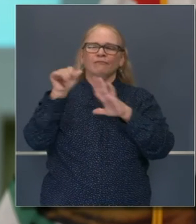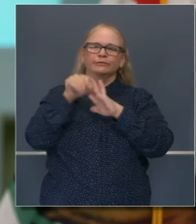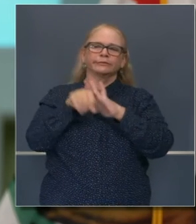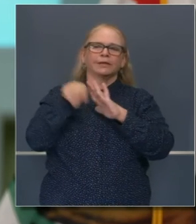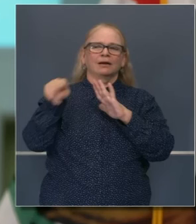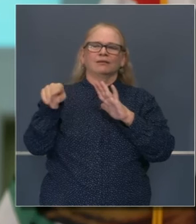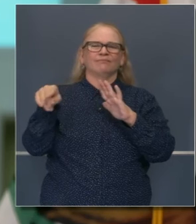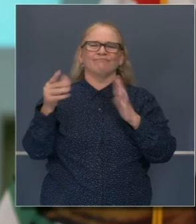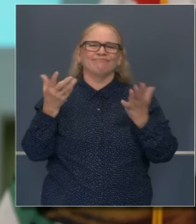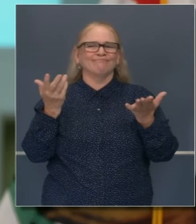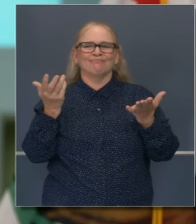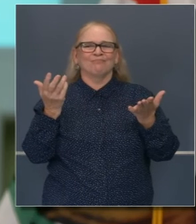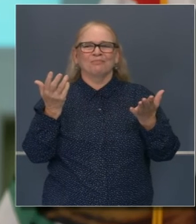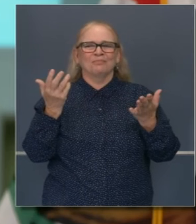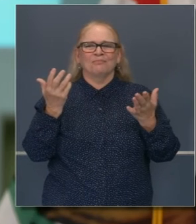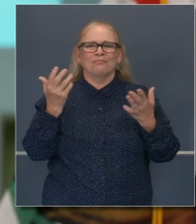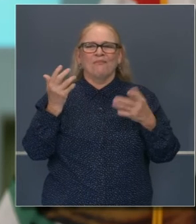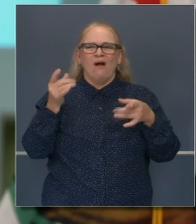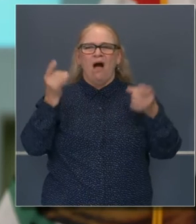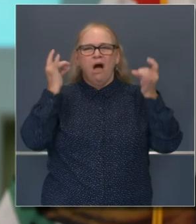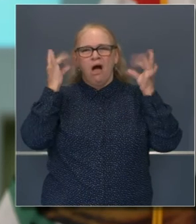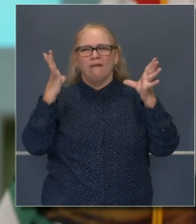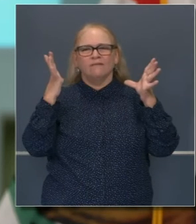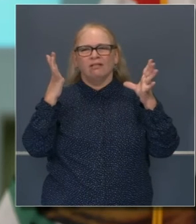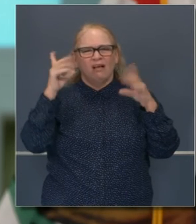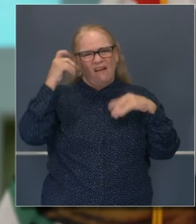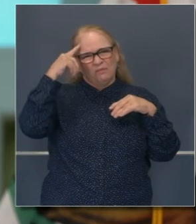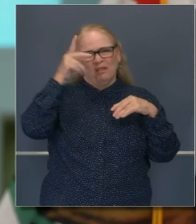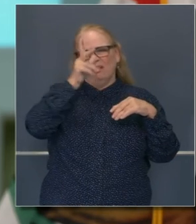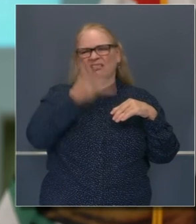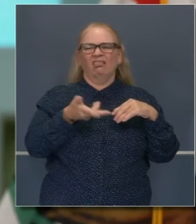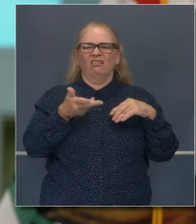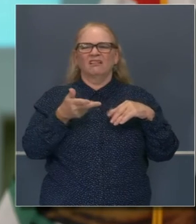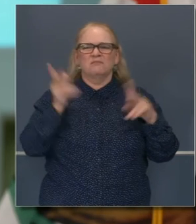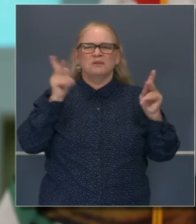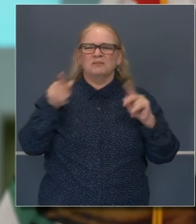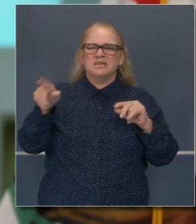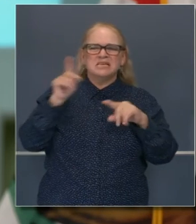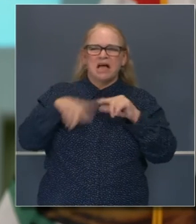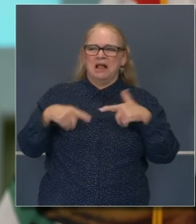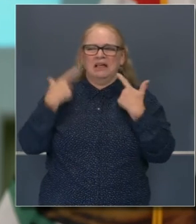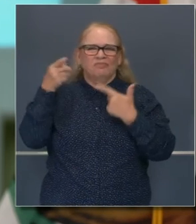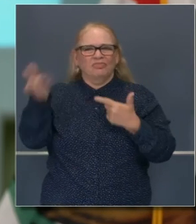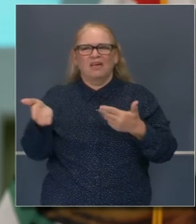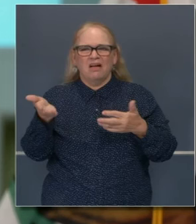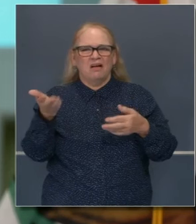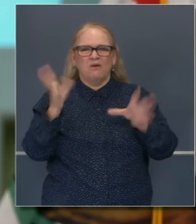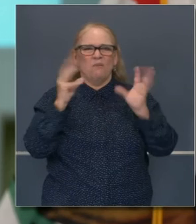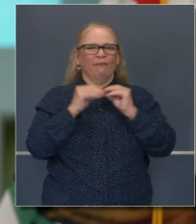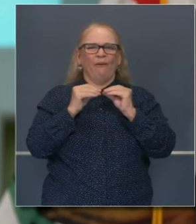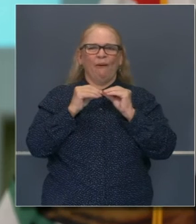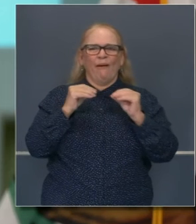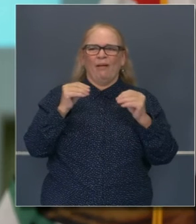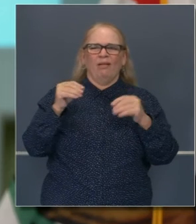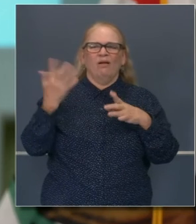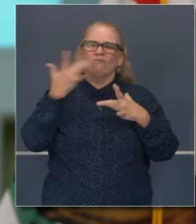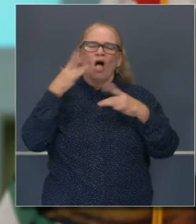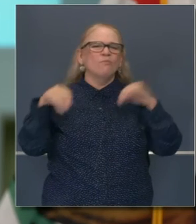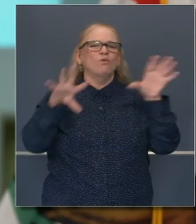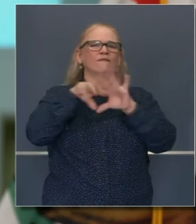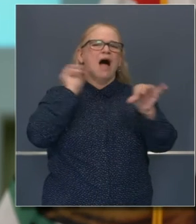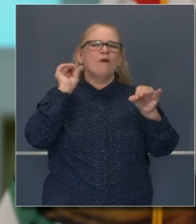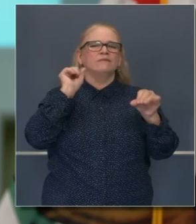California no es gobernable. Ahora dicen que es invivible. Muchas personas se han mudado a otros